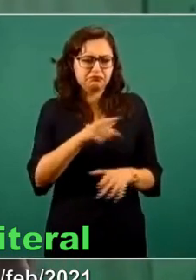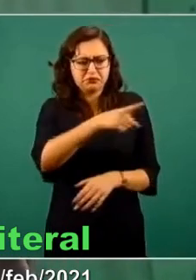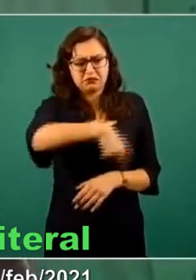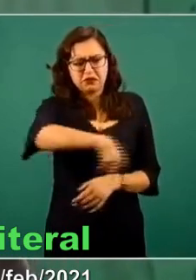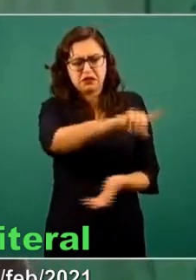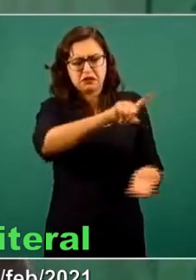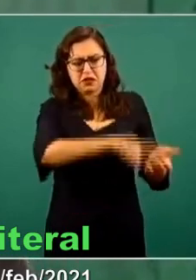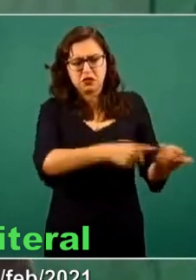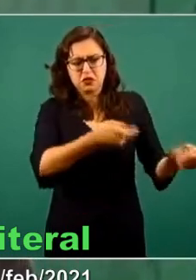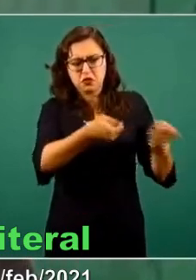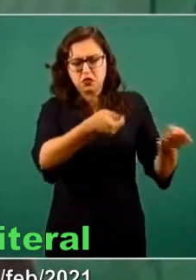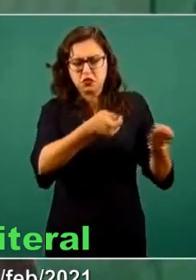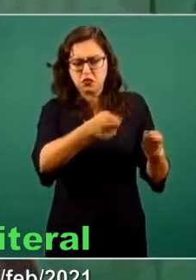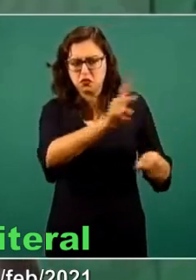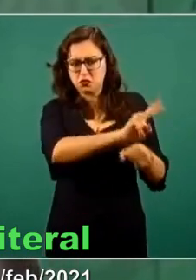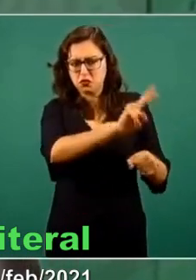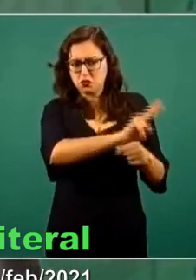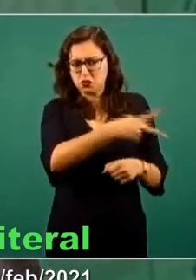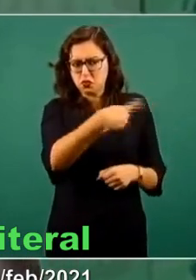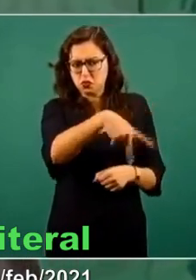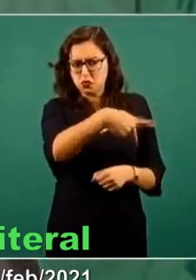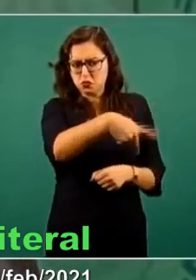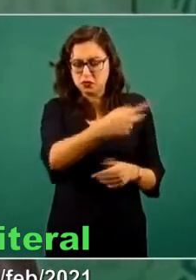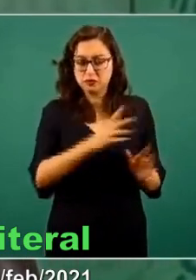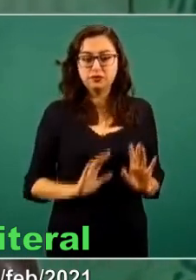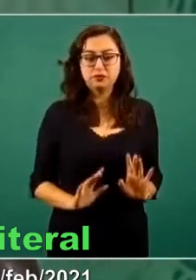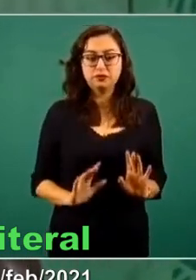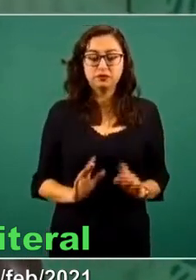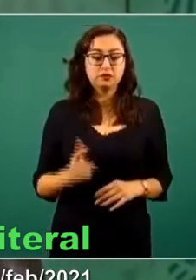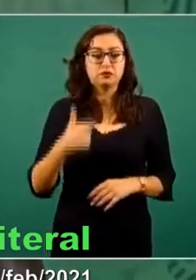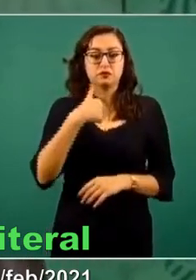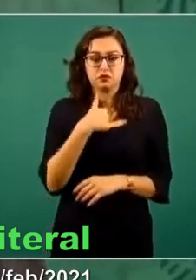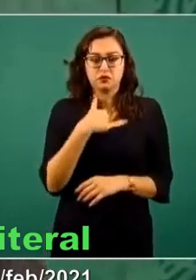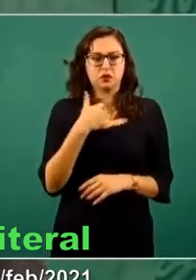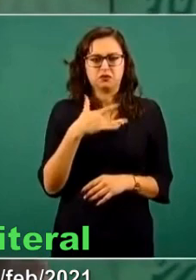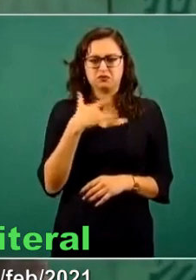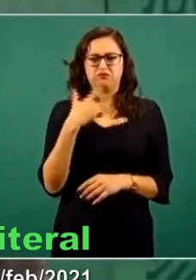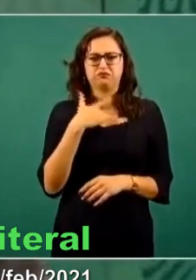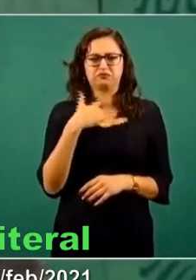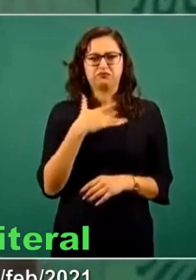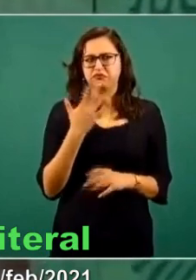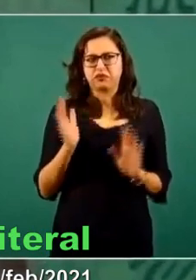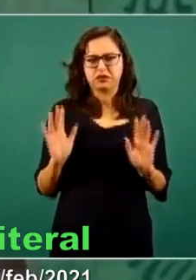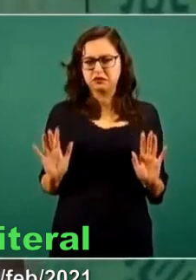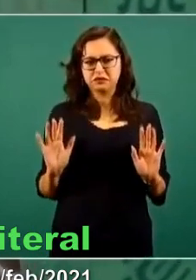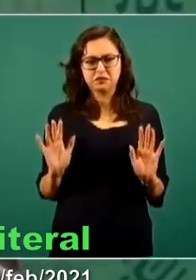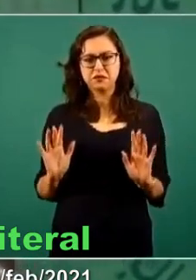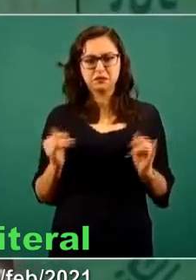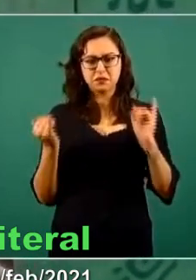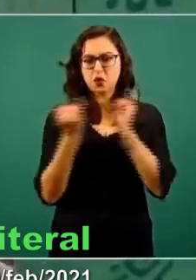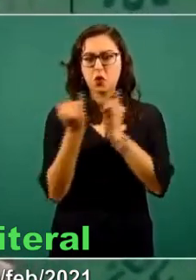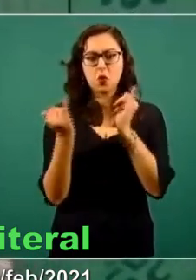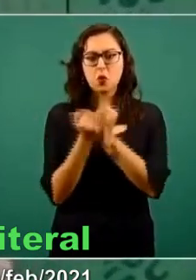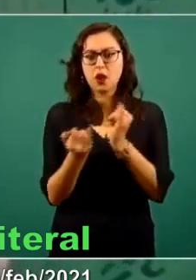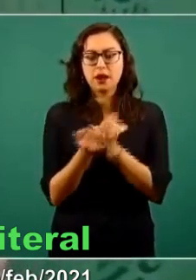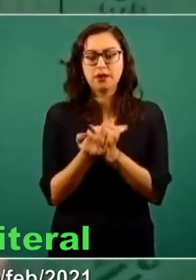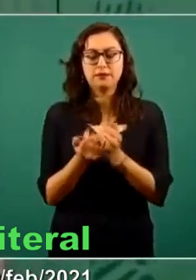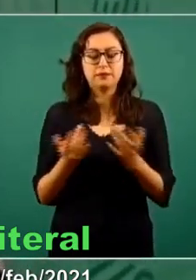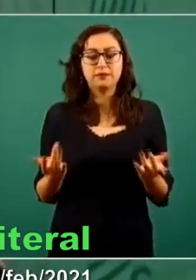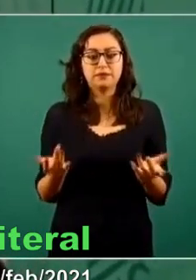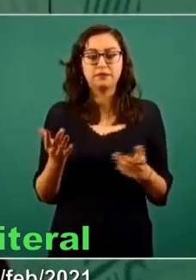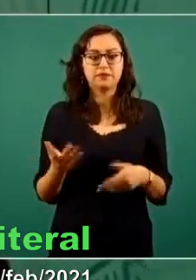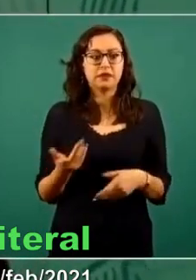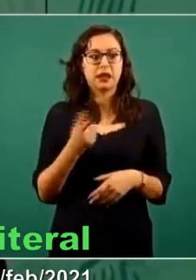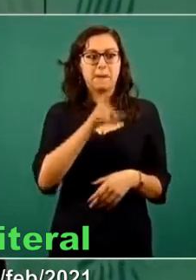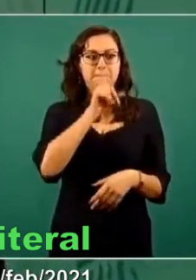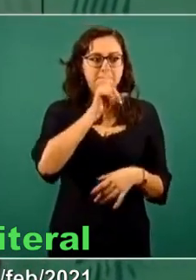regulación, ninguna censura. Por eso no me gustó lo que hicieron los dueños